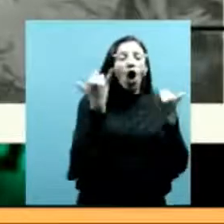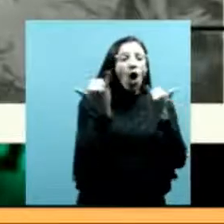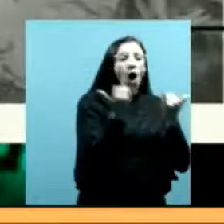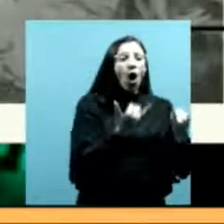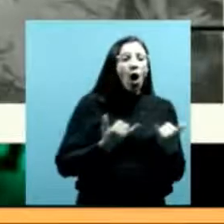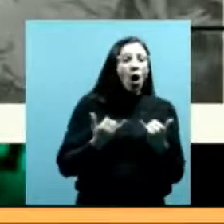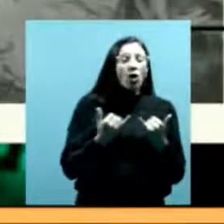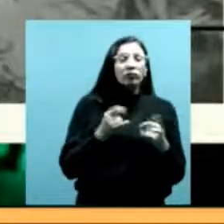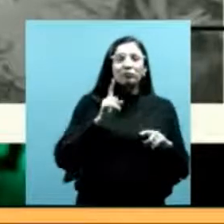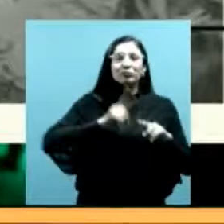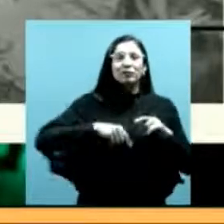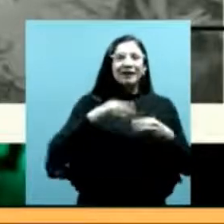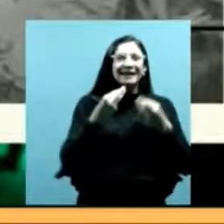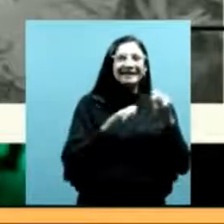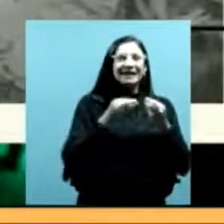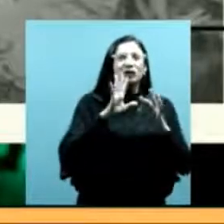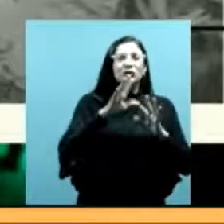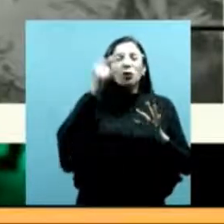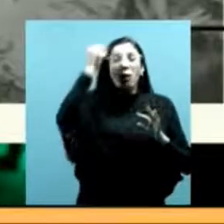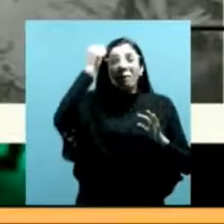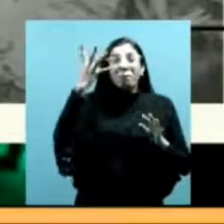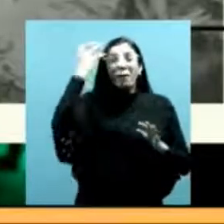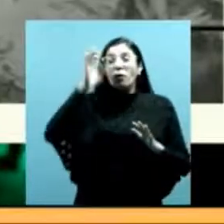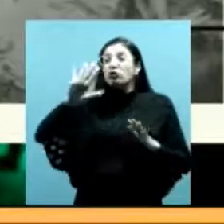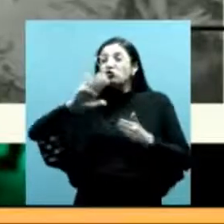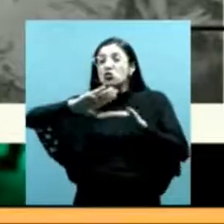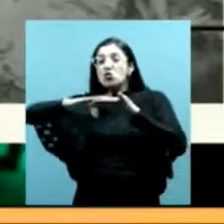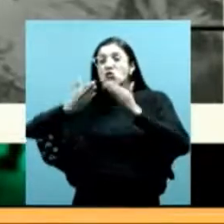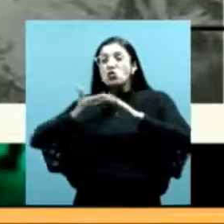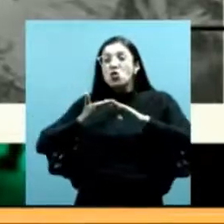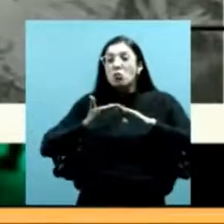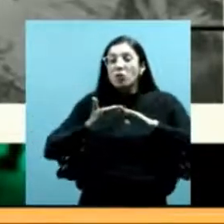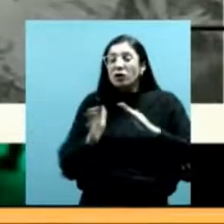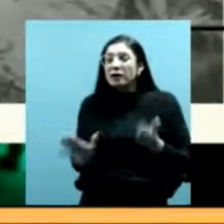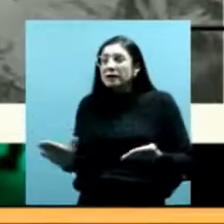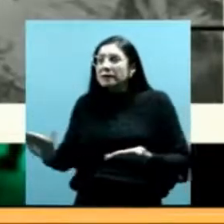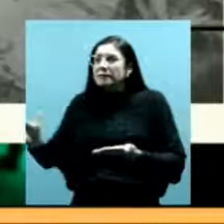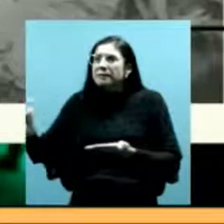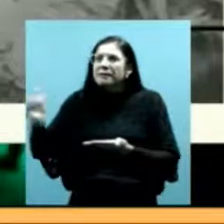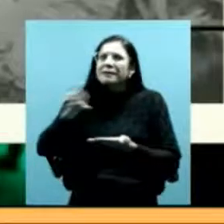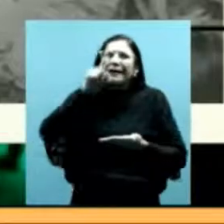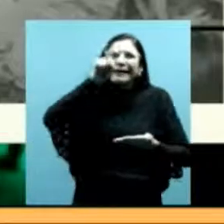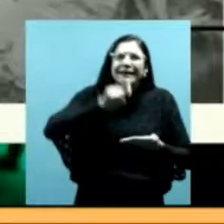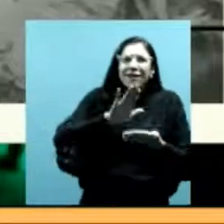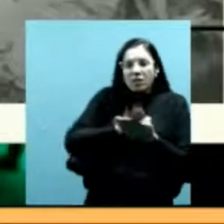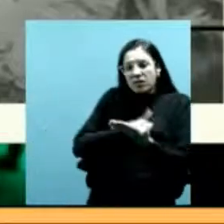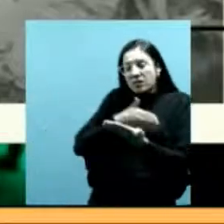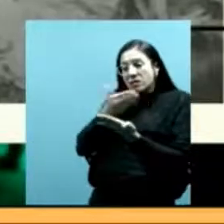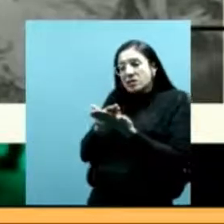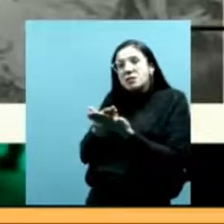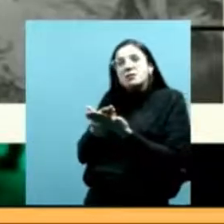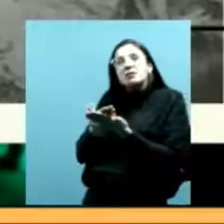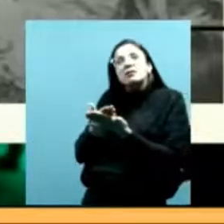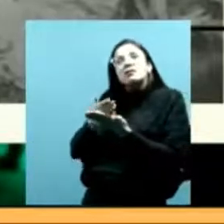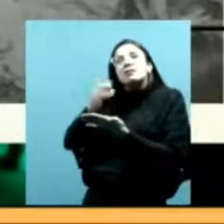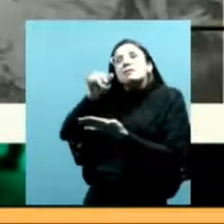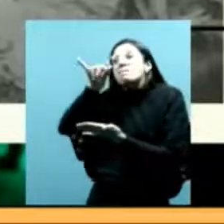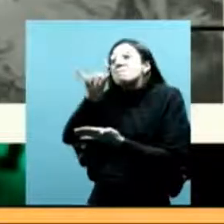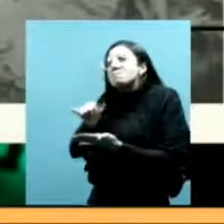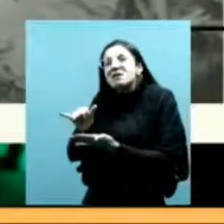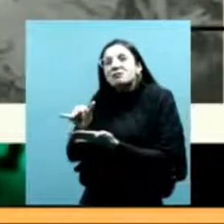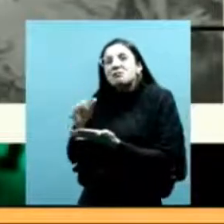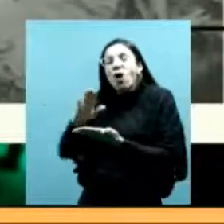si no es con la memoria de las comunidades los índex tienen que ser interpretados por los mismos por el mismo pueblo